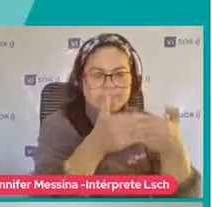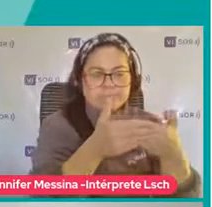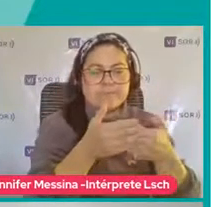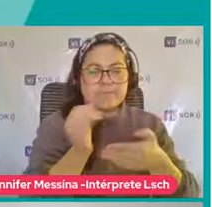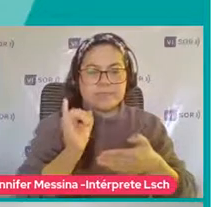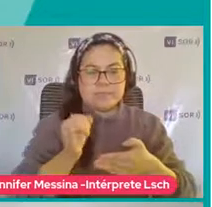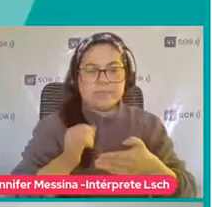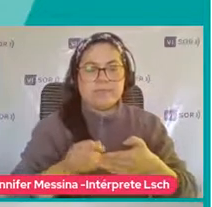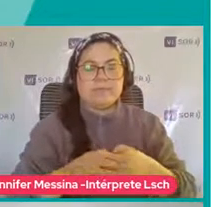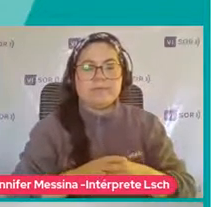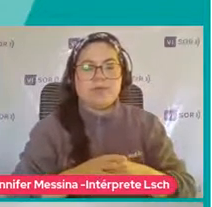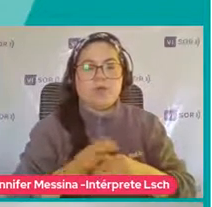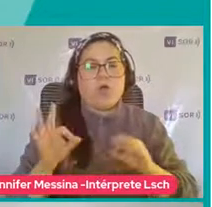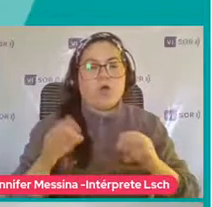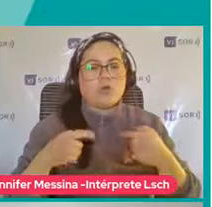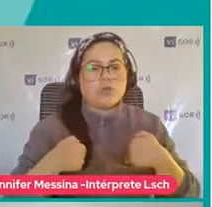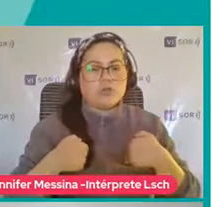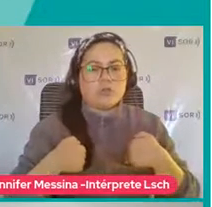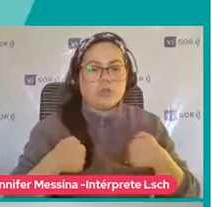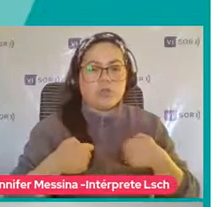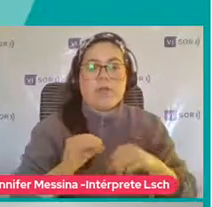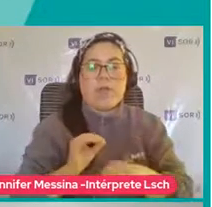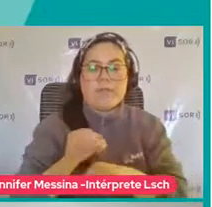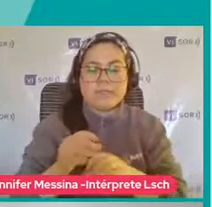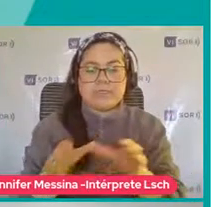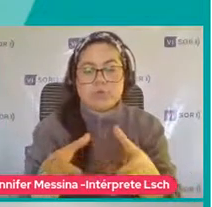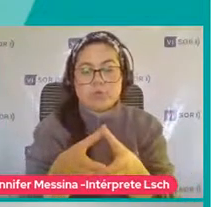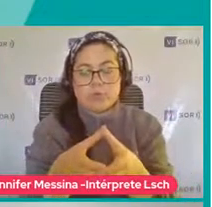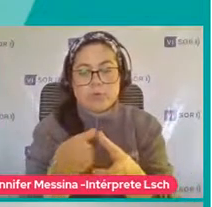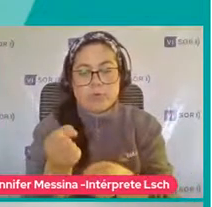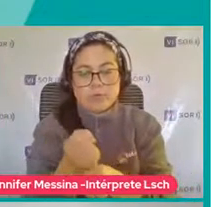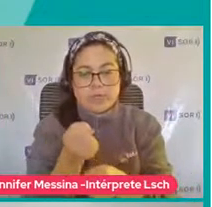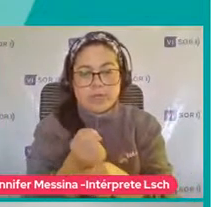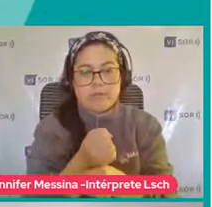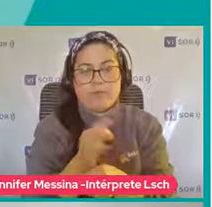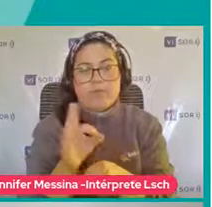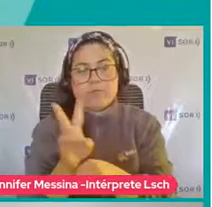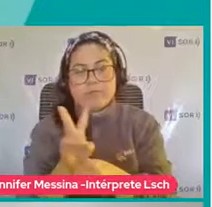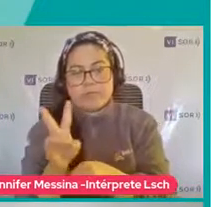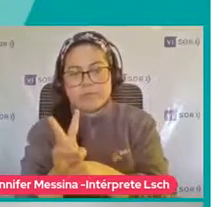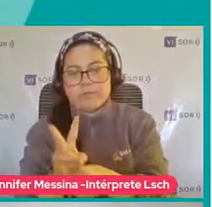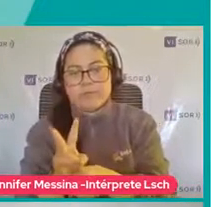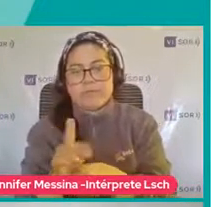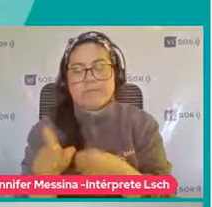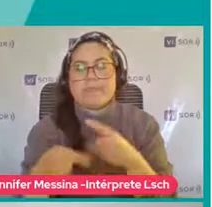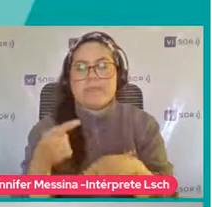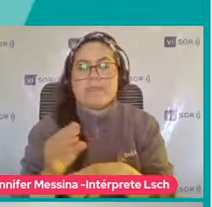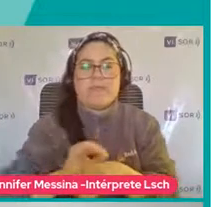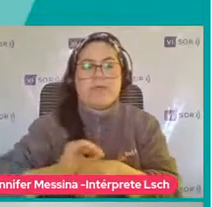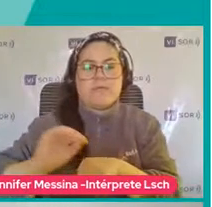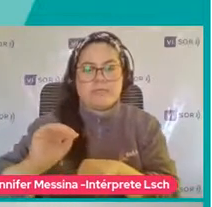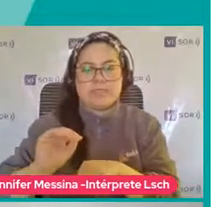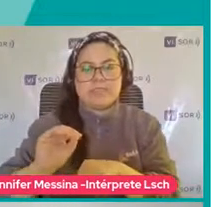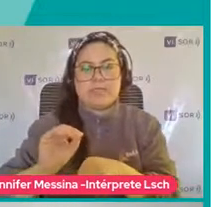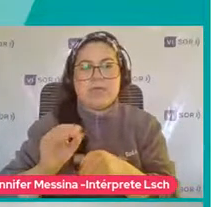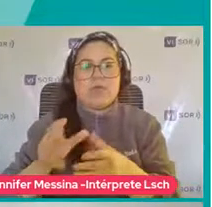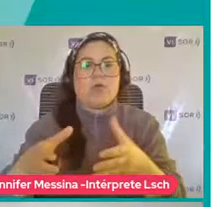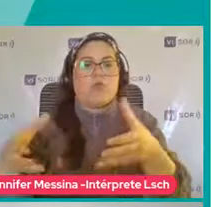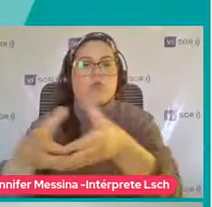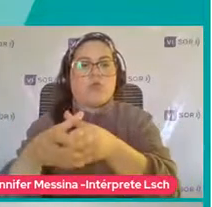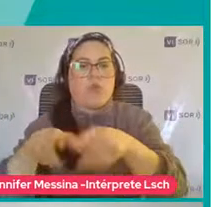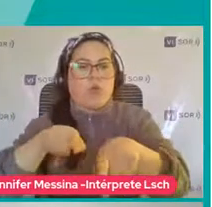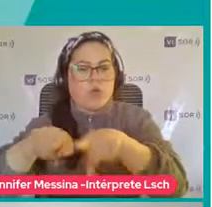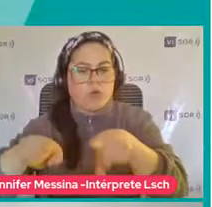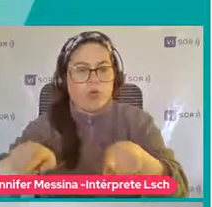O voy a enviar O le voy a decir A mi equipo Le voy a decir A la educadora Y la educadora Lo va a transmitir A la coordinación regional